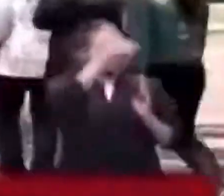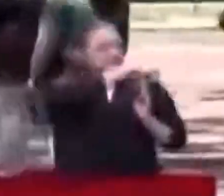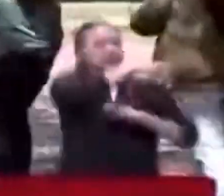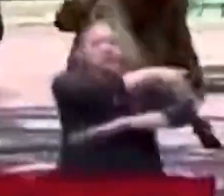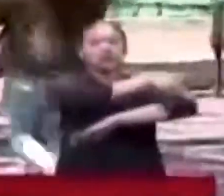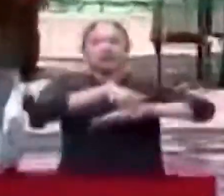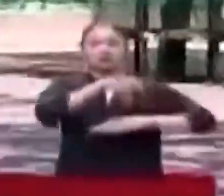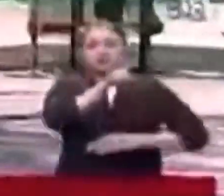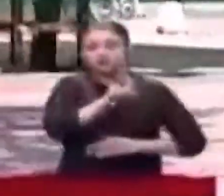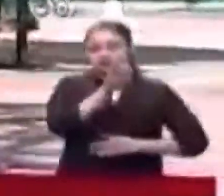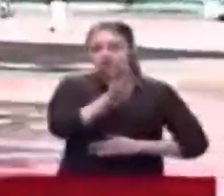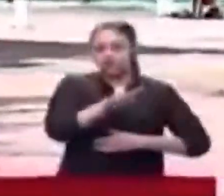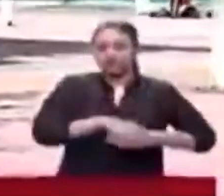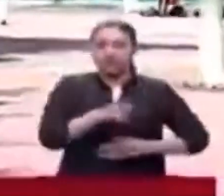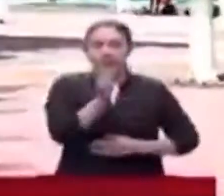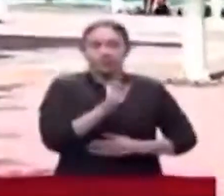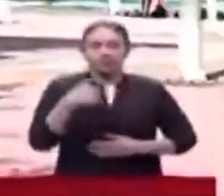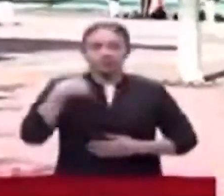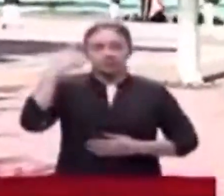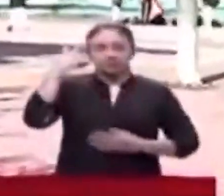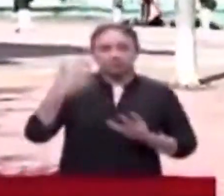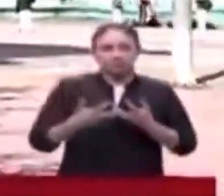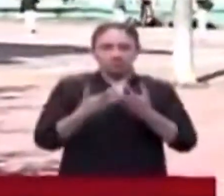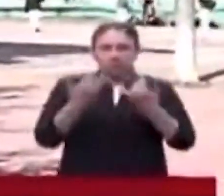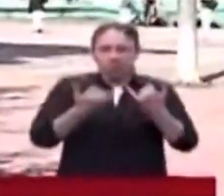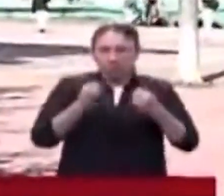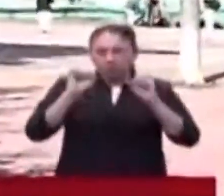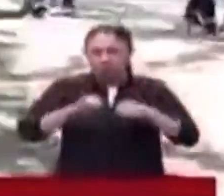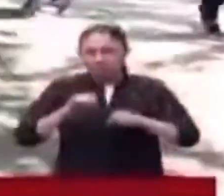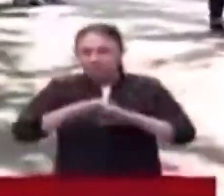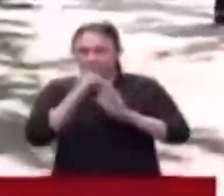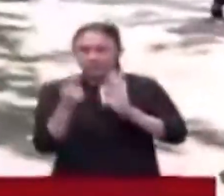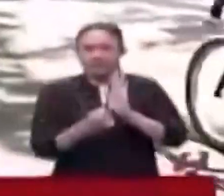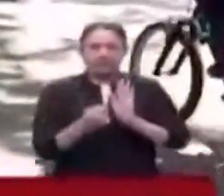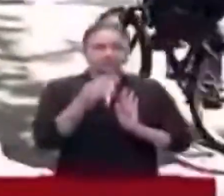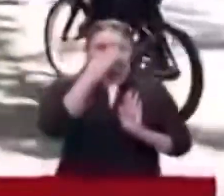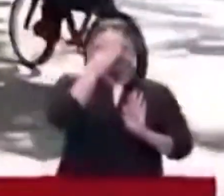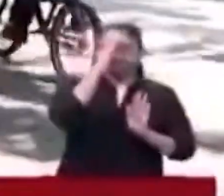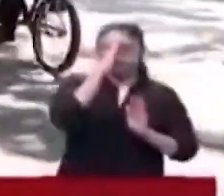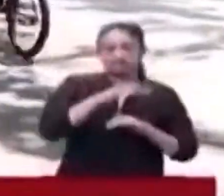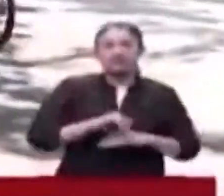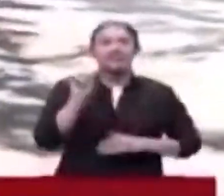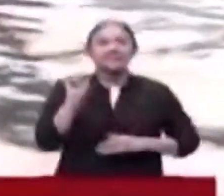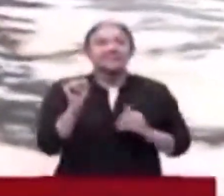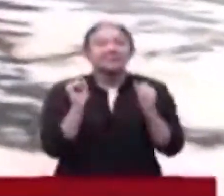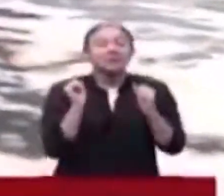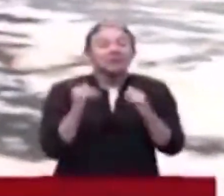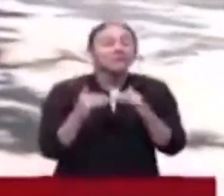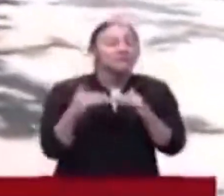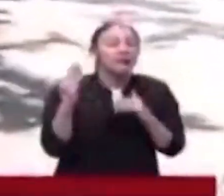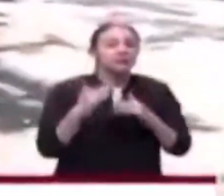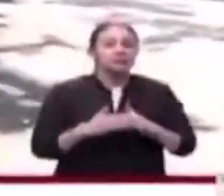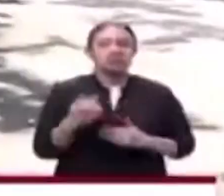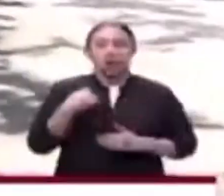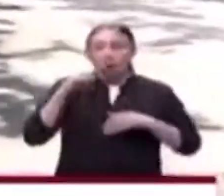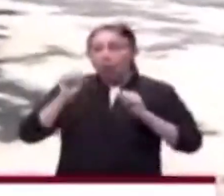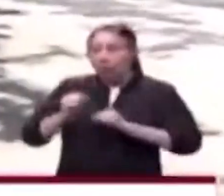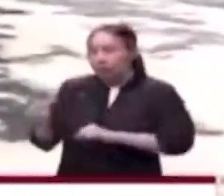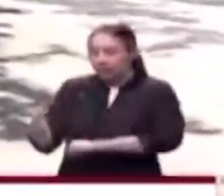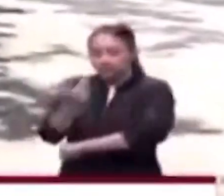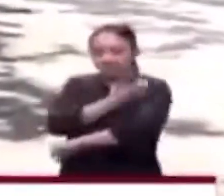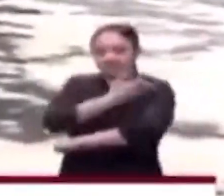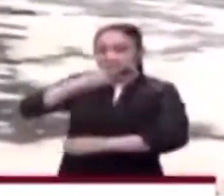razón por la cual las personas no sabían si hoy podrían completar los esquemas. Ese es el afán, más que todo, que alcancemos a